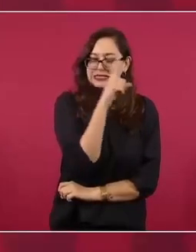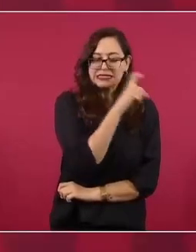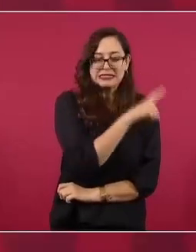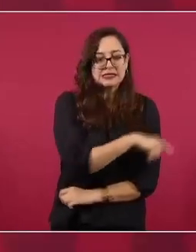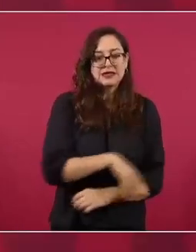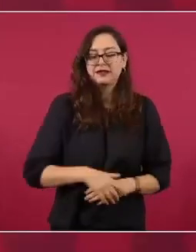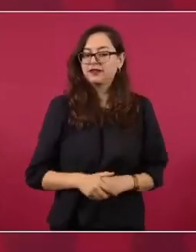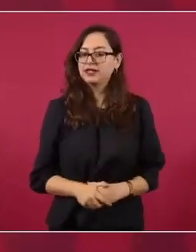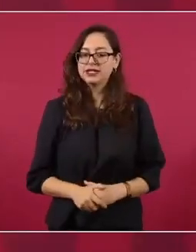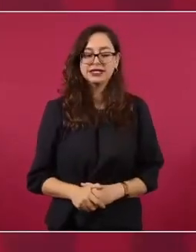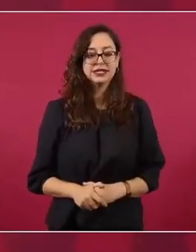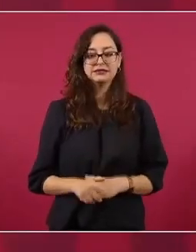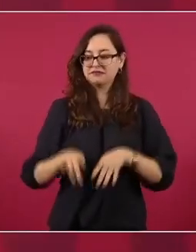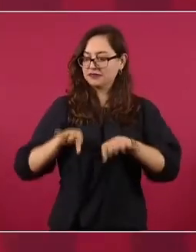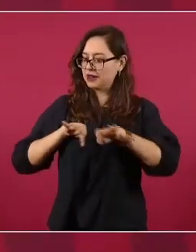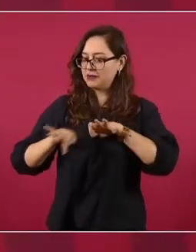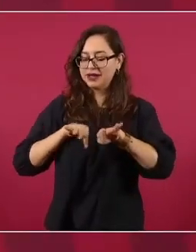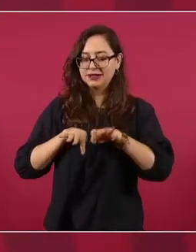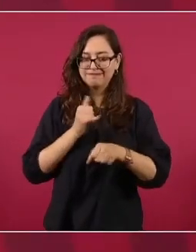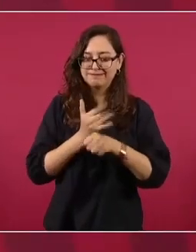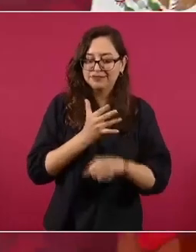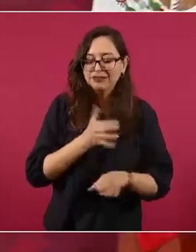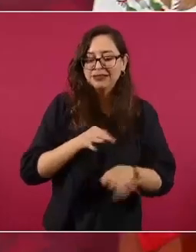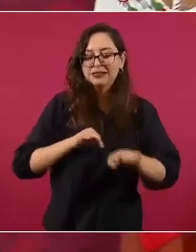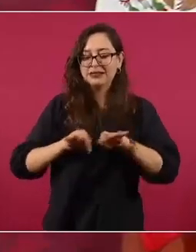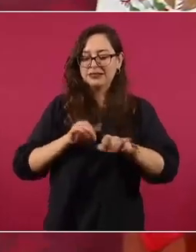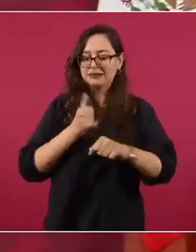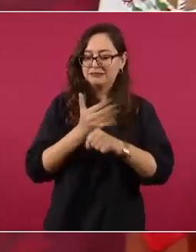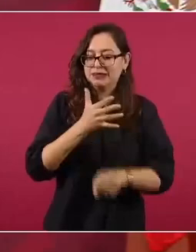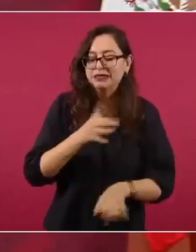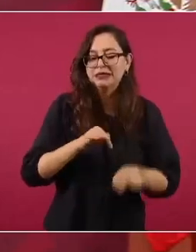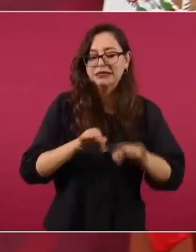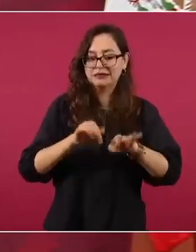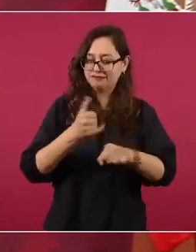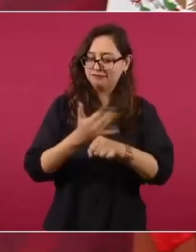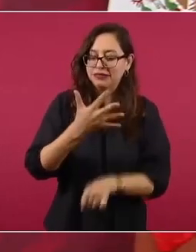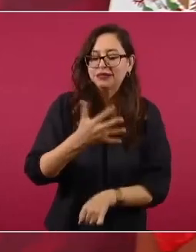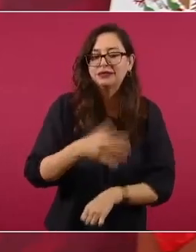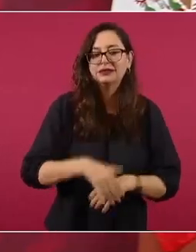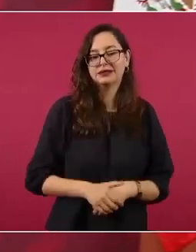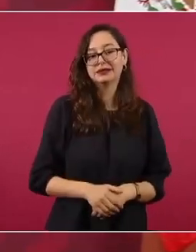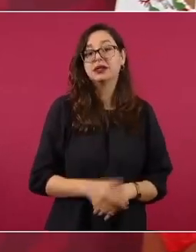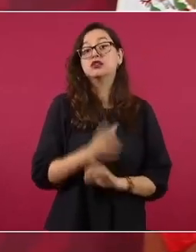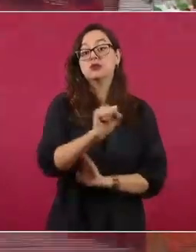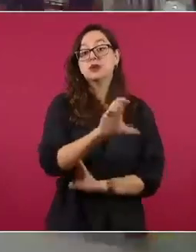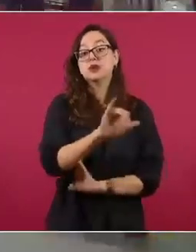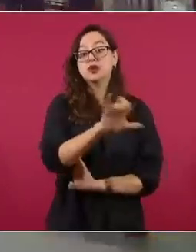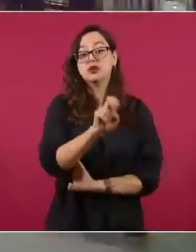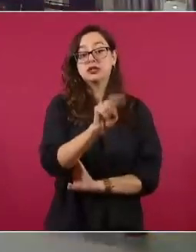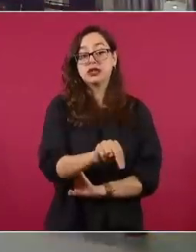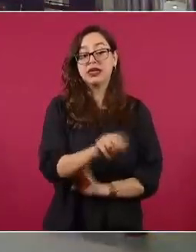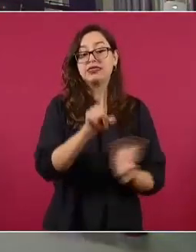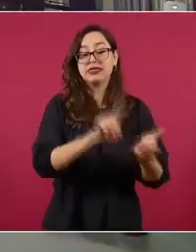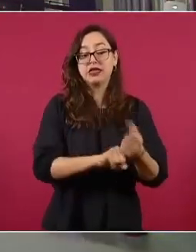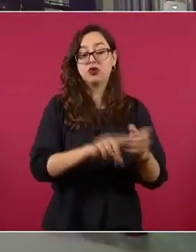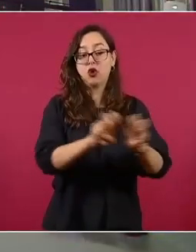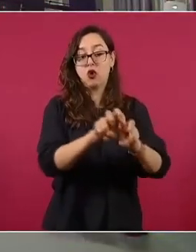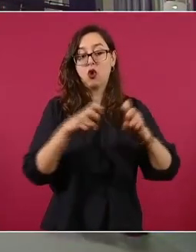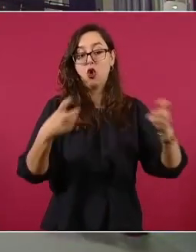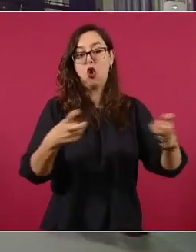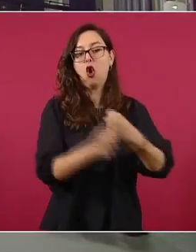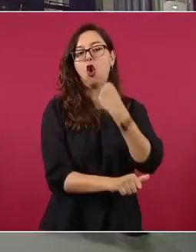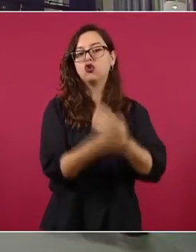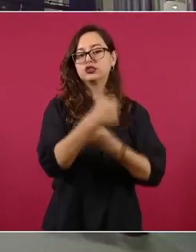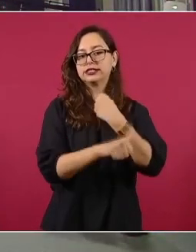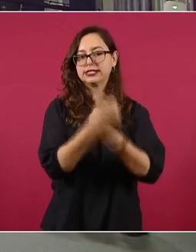Ustedes saben que son 11 ministros. Cuando hay una controversia constitucional,